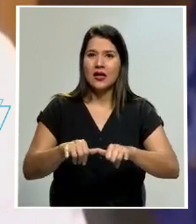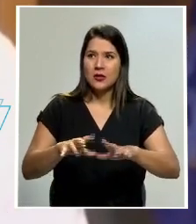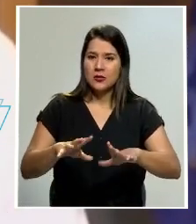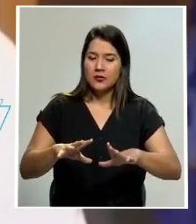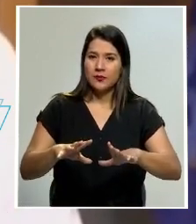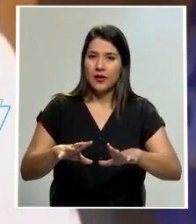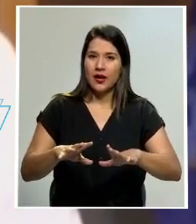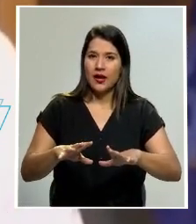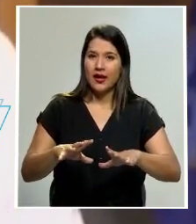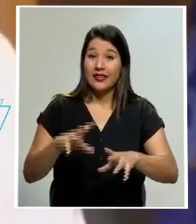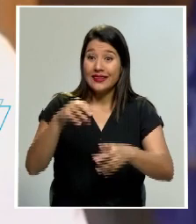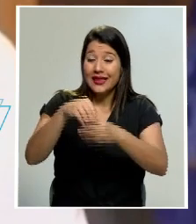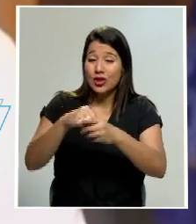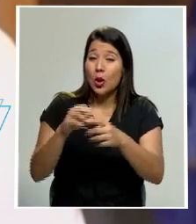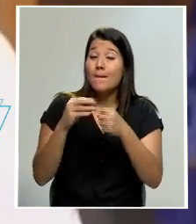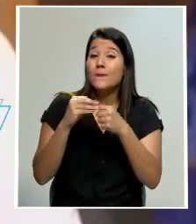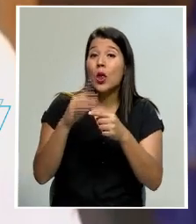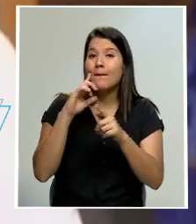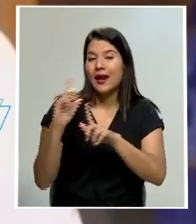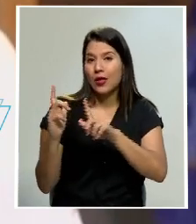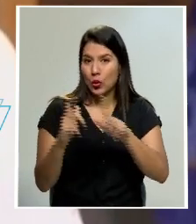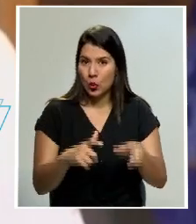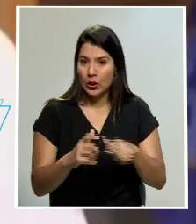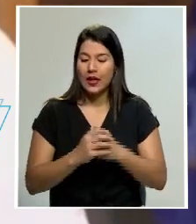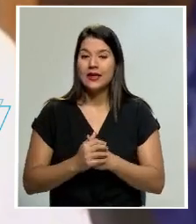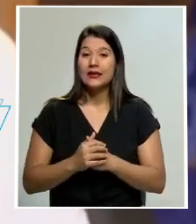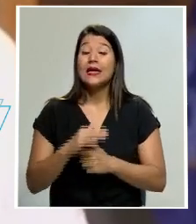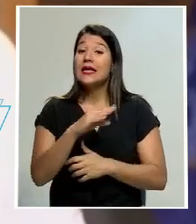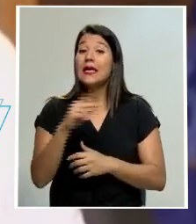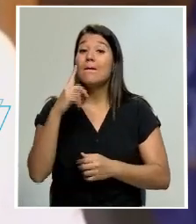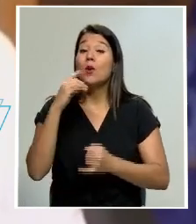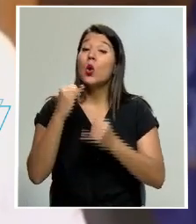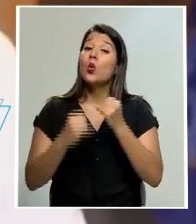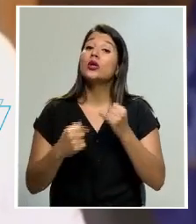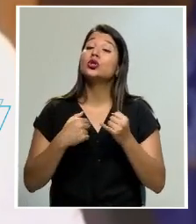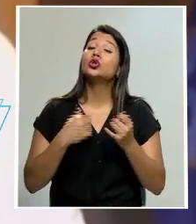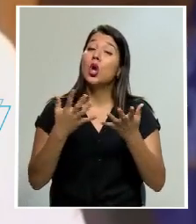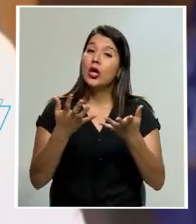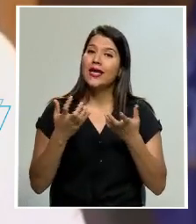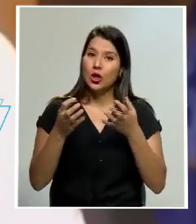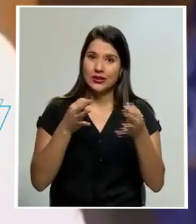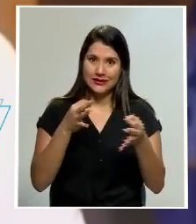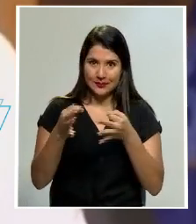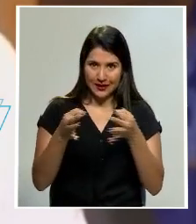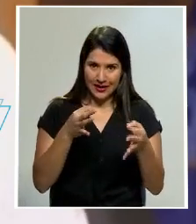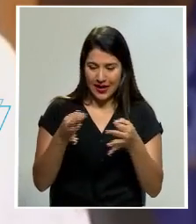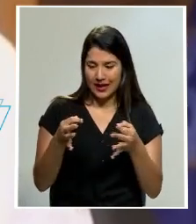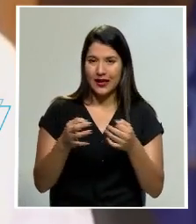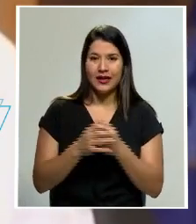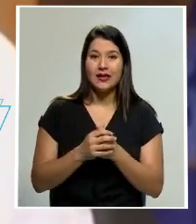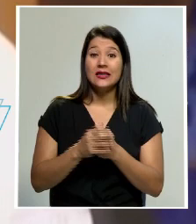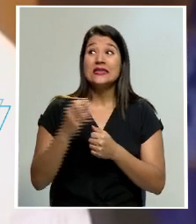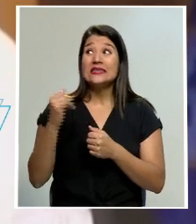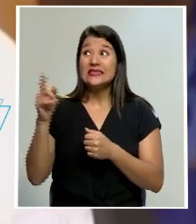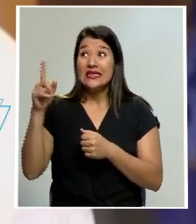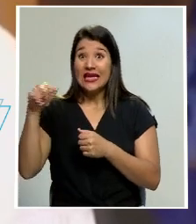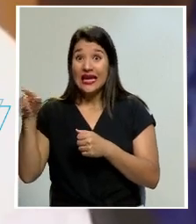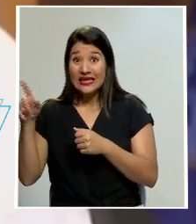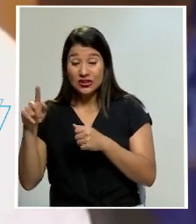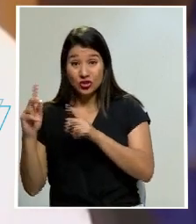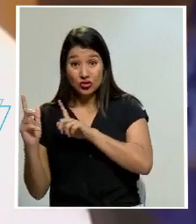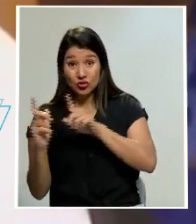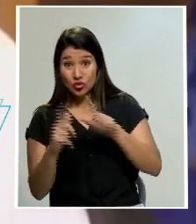esa lista y por último quiero aclararles lo siguiente aún con esta donación